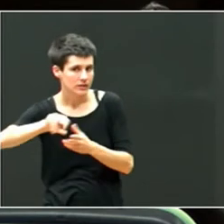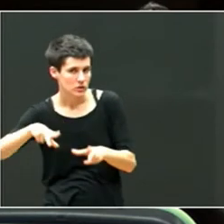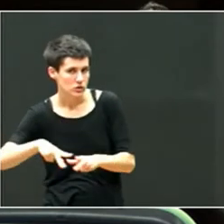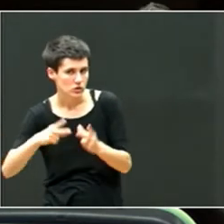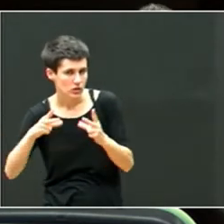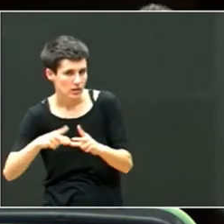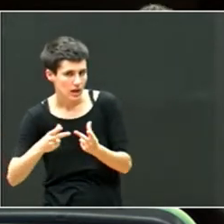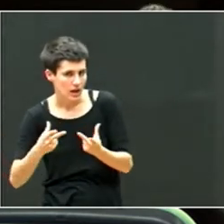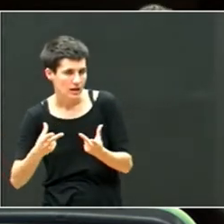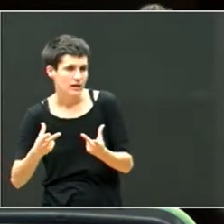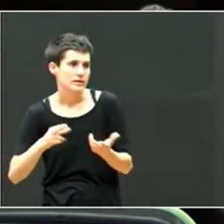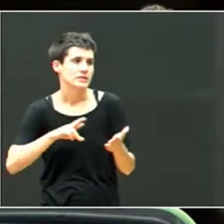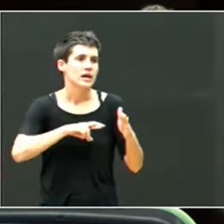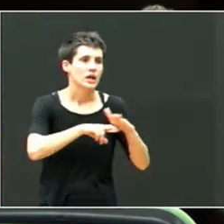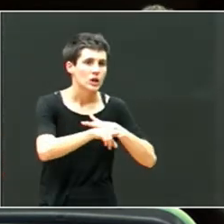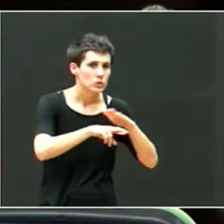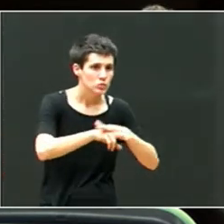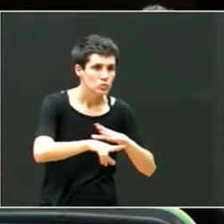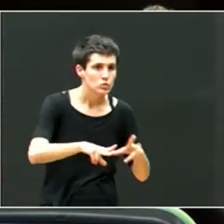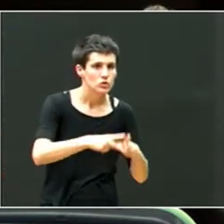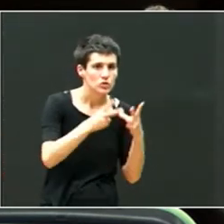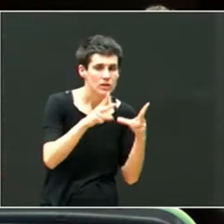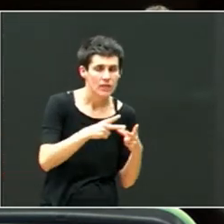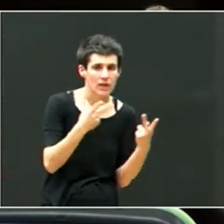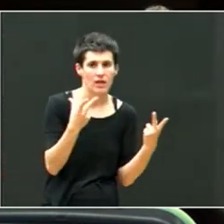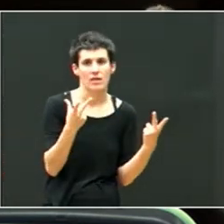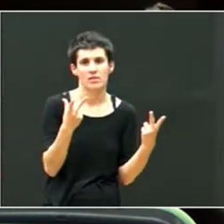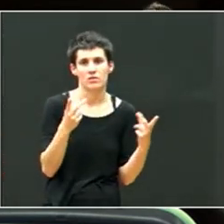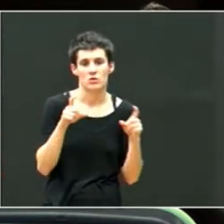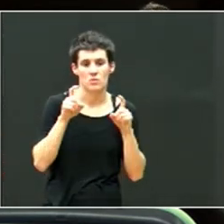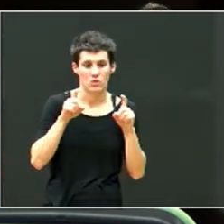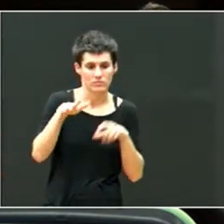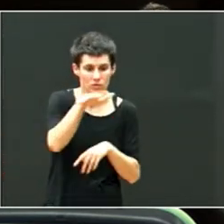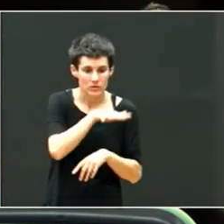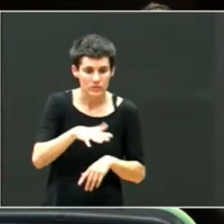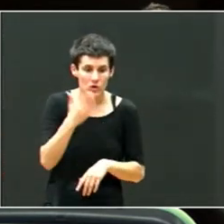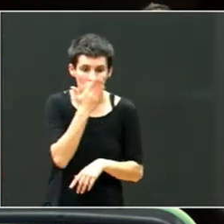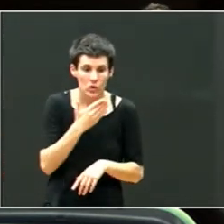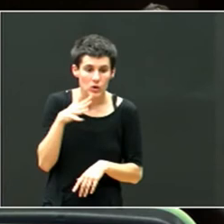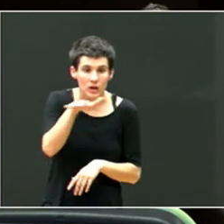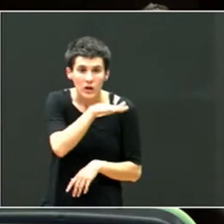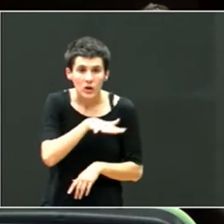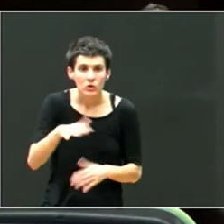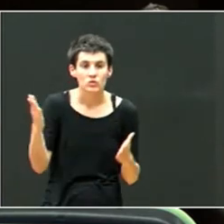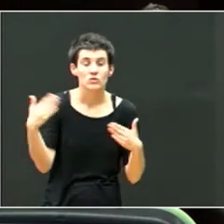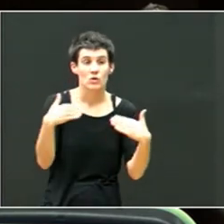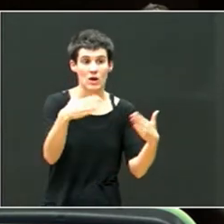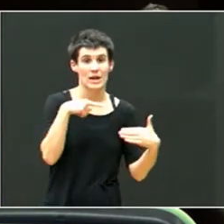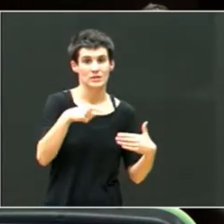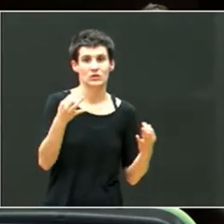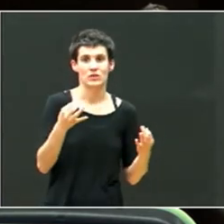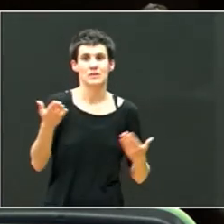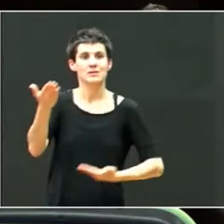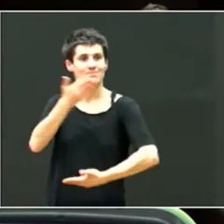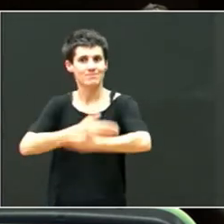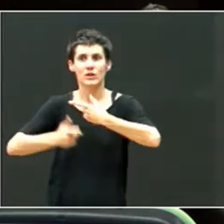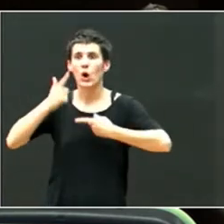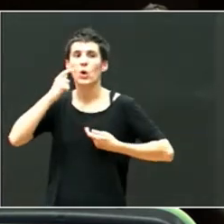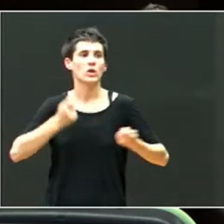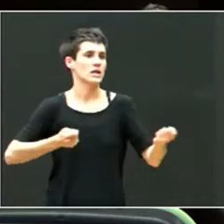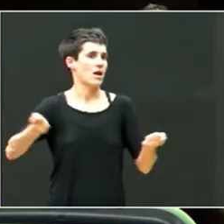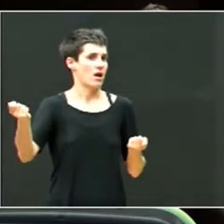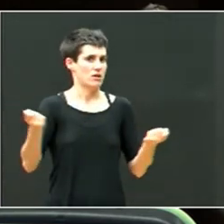necesitan de recursos comunitarios que no están en el ámbito de la escuela. Y con todos estos hay que coordinarse. Y luego, la escuela